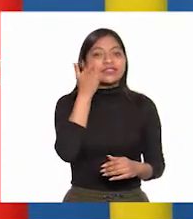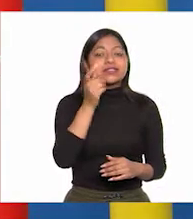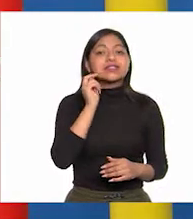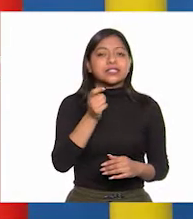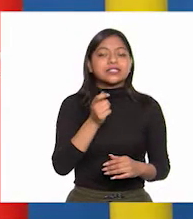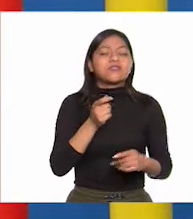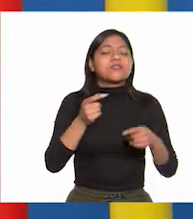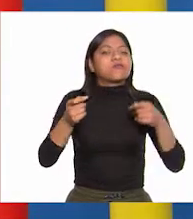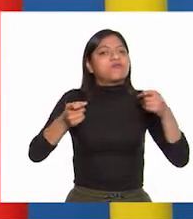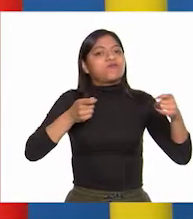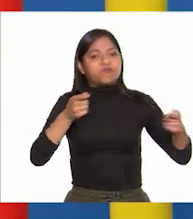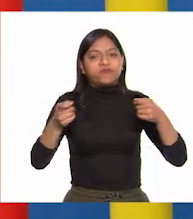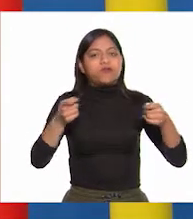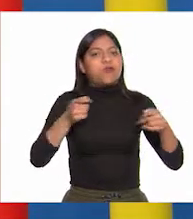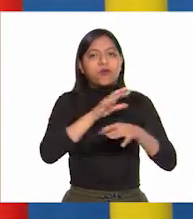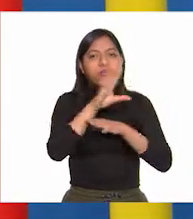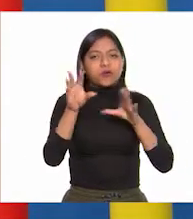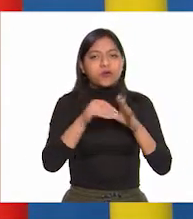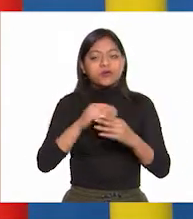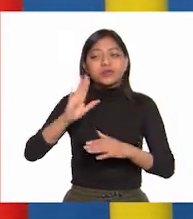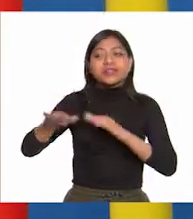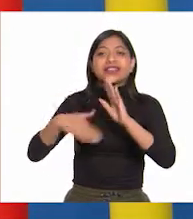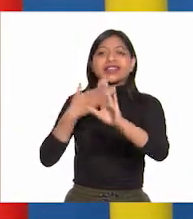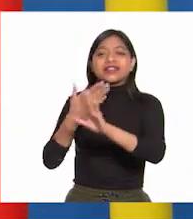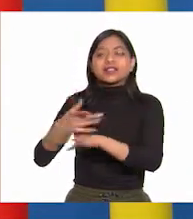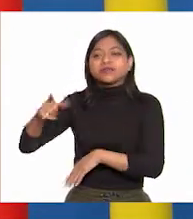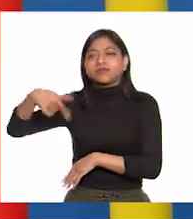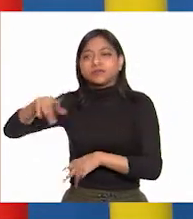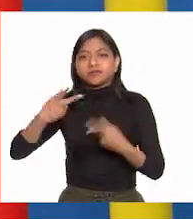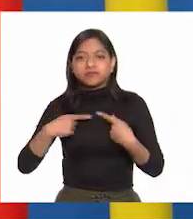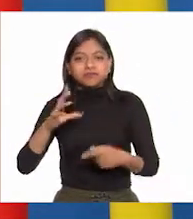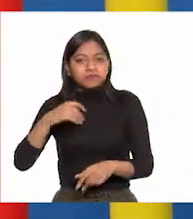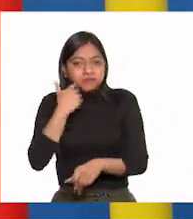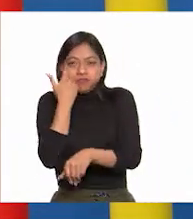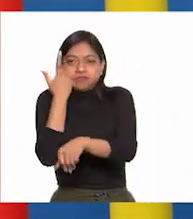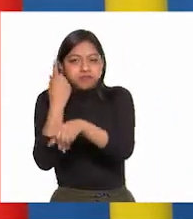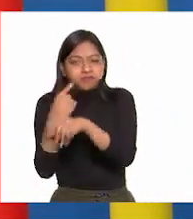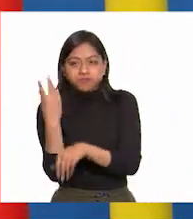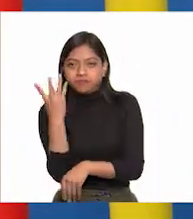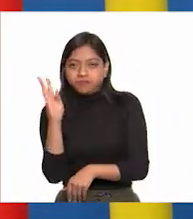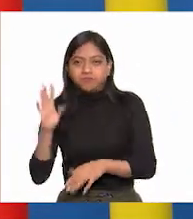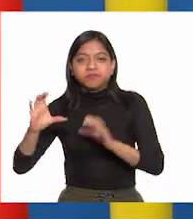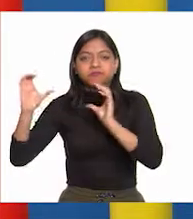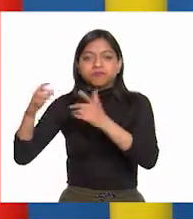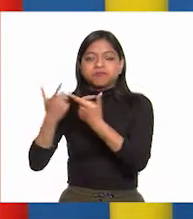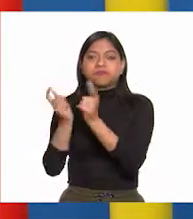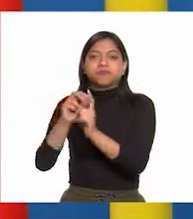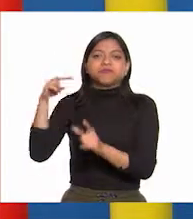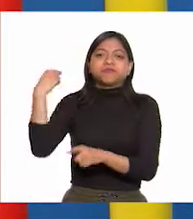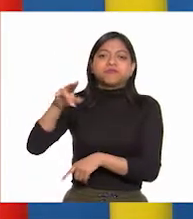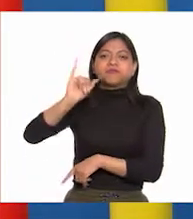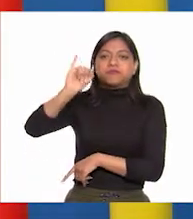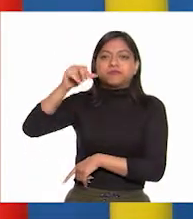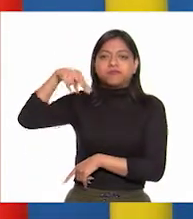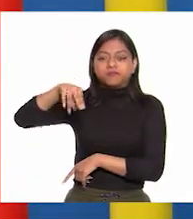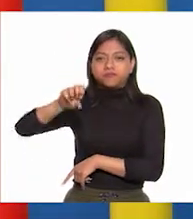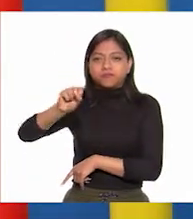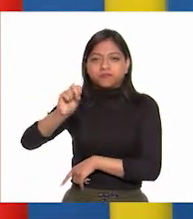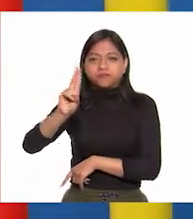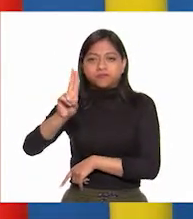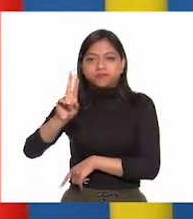española y el rey en contra de un ejército de voluntarios formados por los insurgentes, en el cual